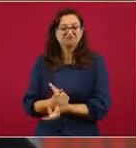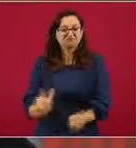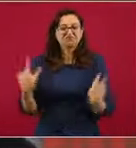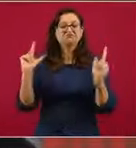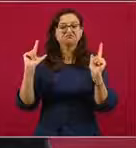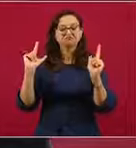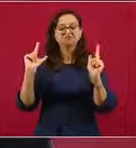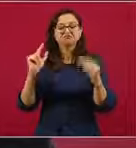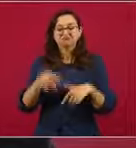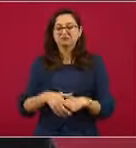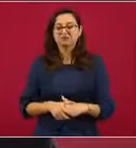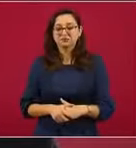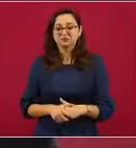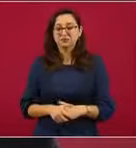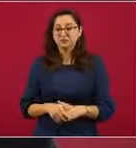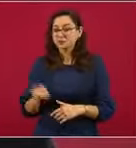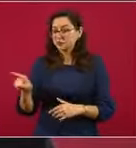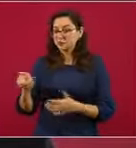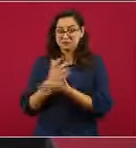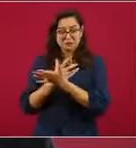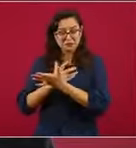No hay problema.